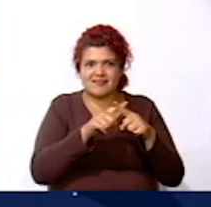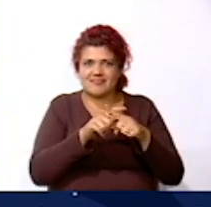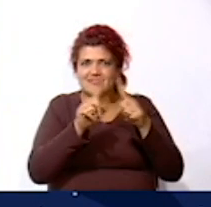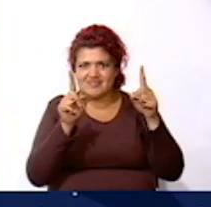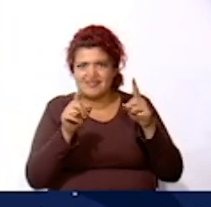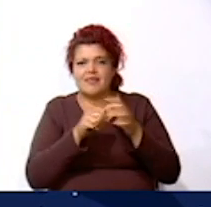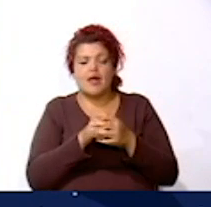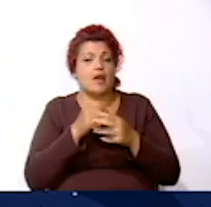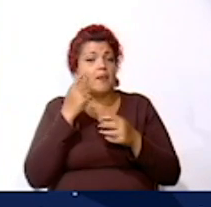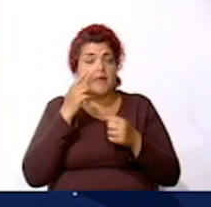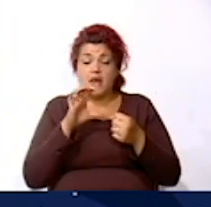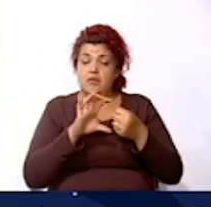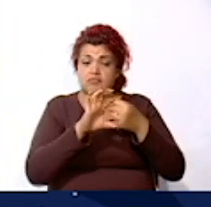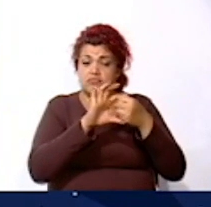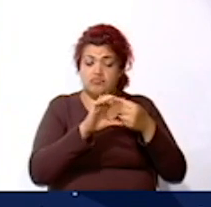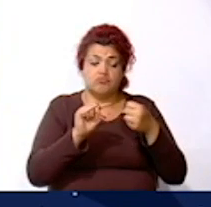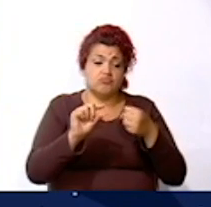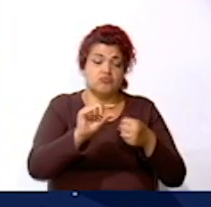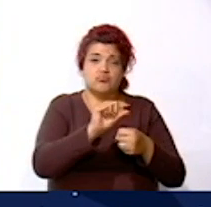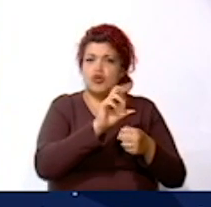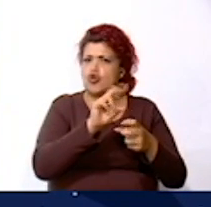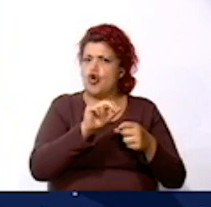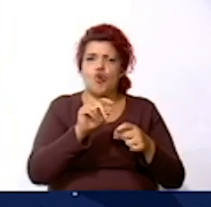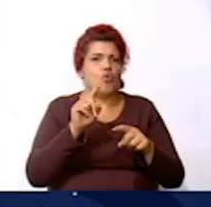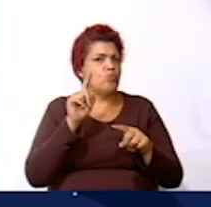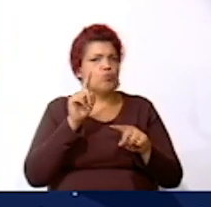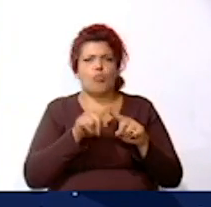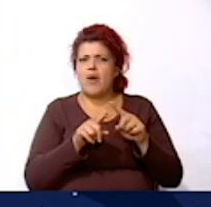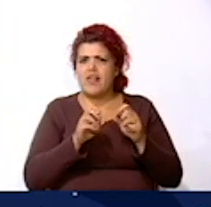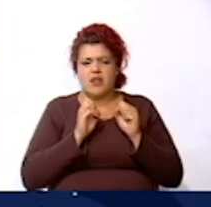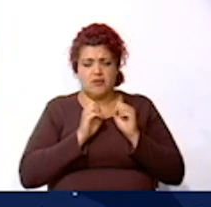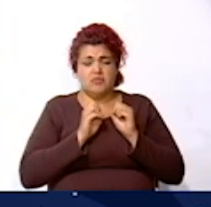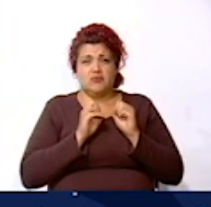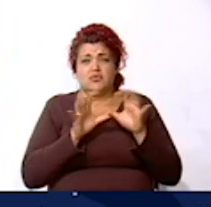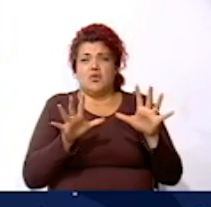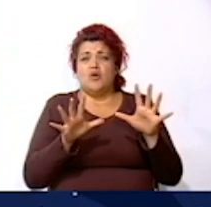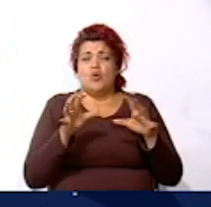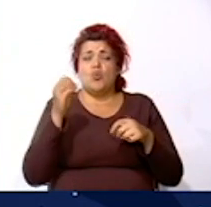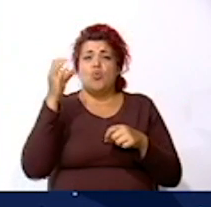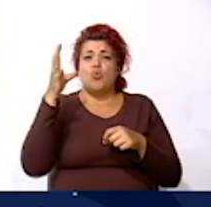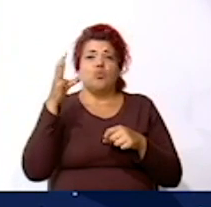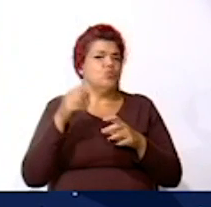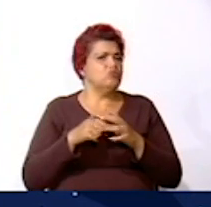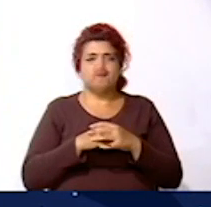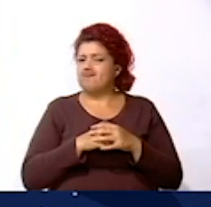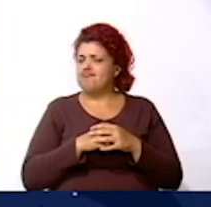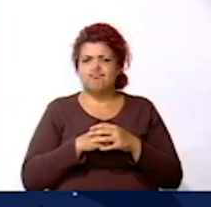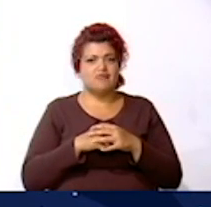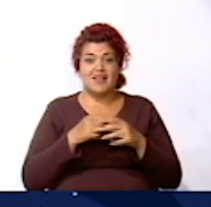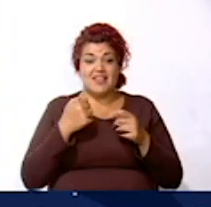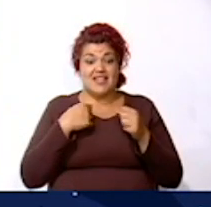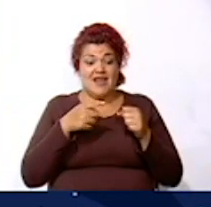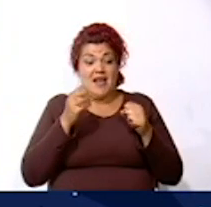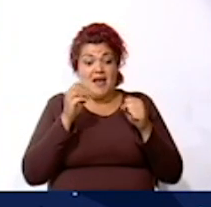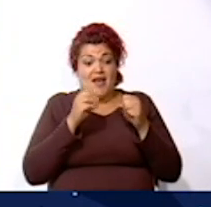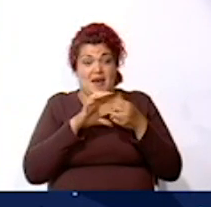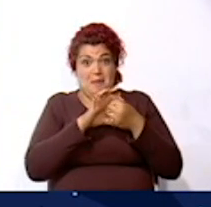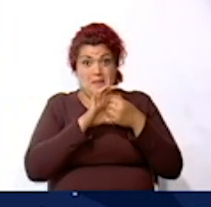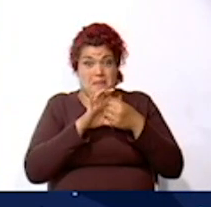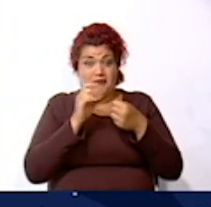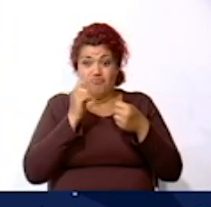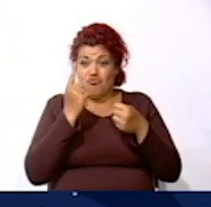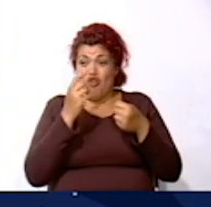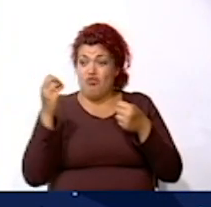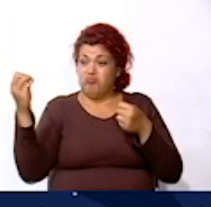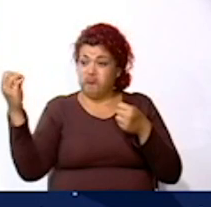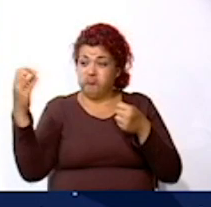los planetas no pueden emitir luz propia Los planetas solo reflejan la luz que nos